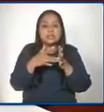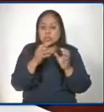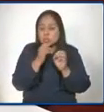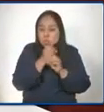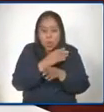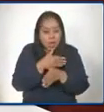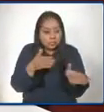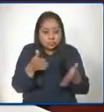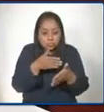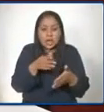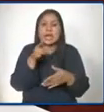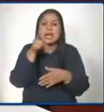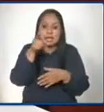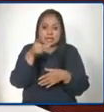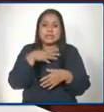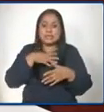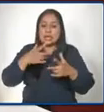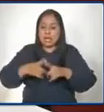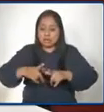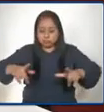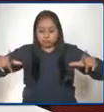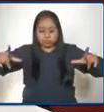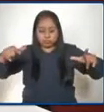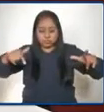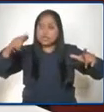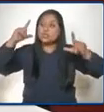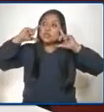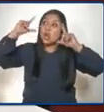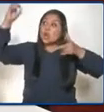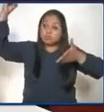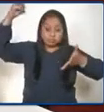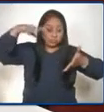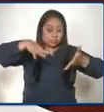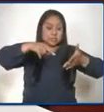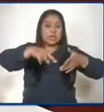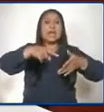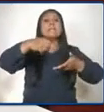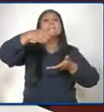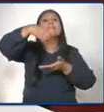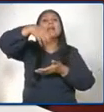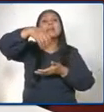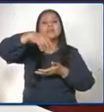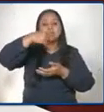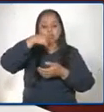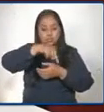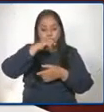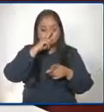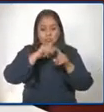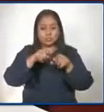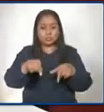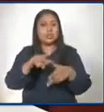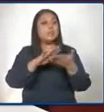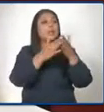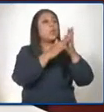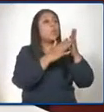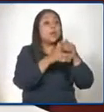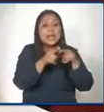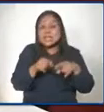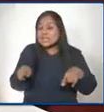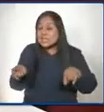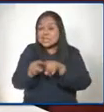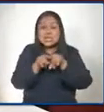se van a instalar paneles solares y un equipo especial para que estos niños de estas comunidades tengan exactamente